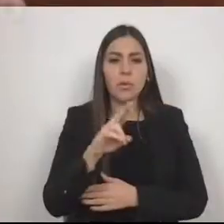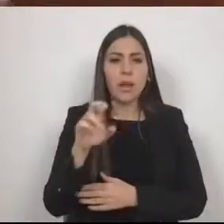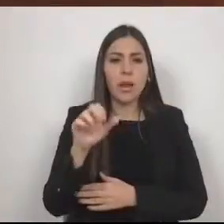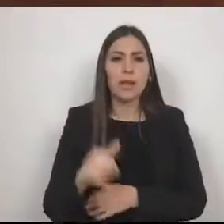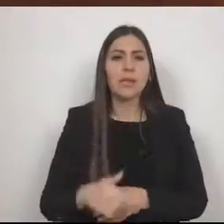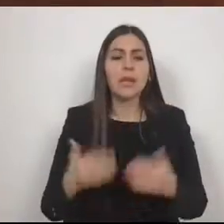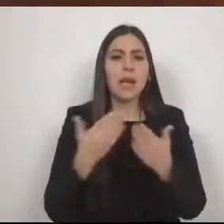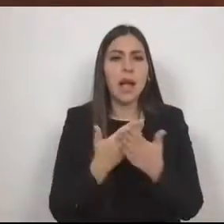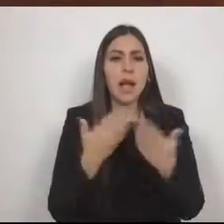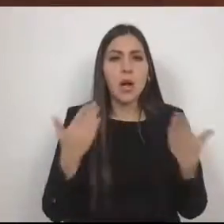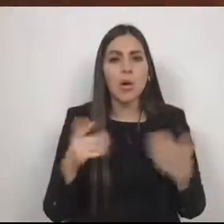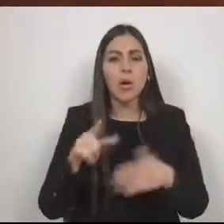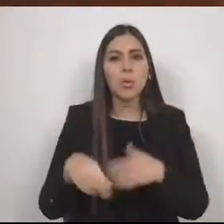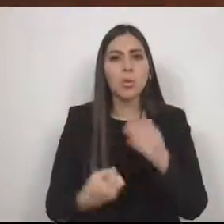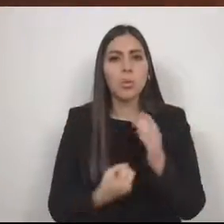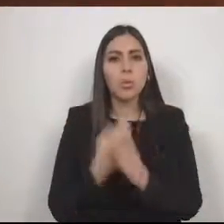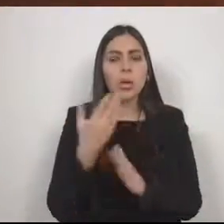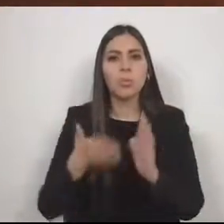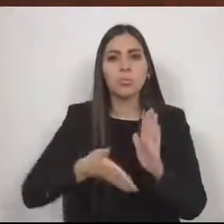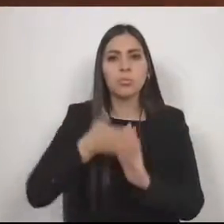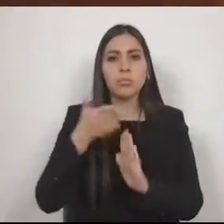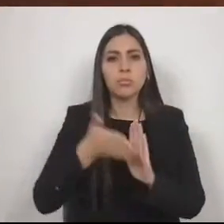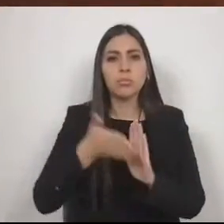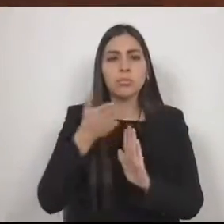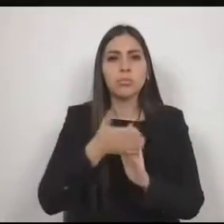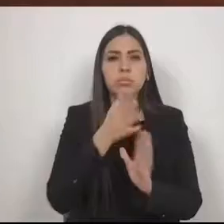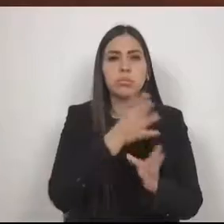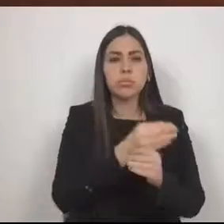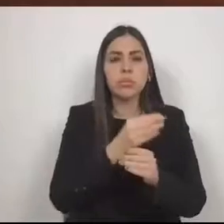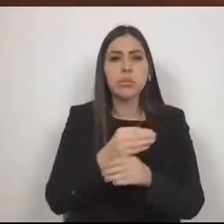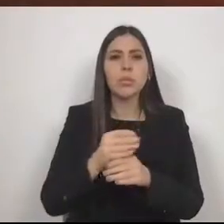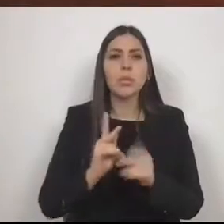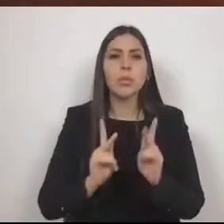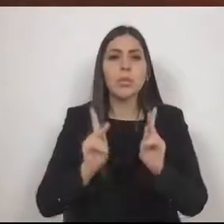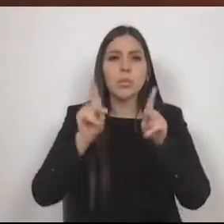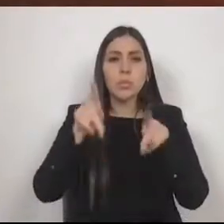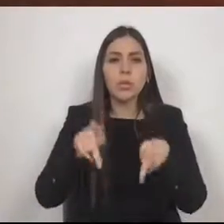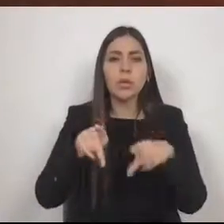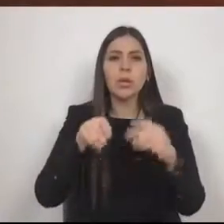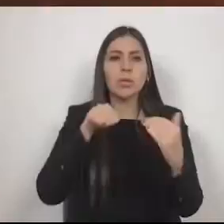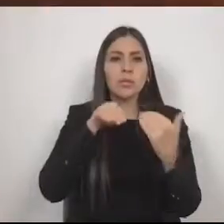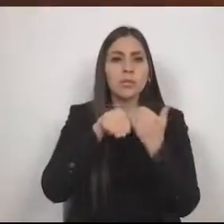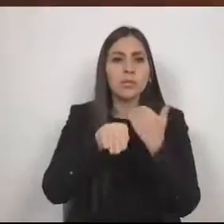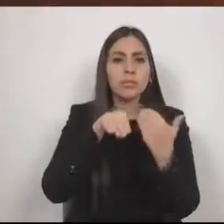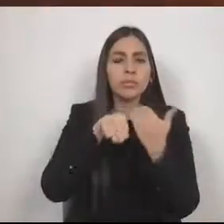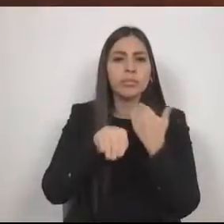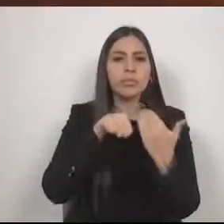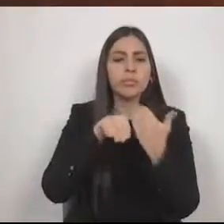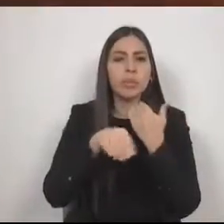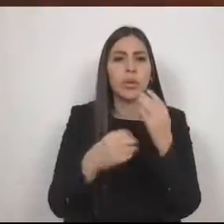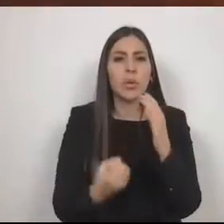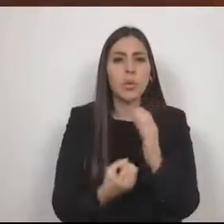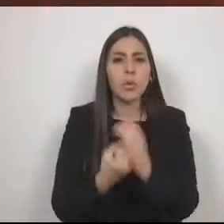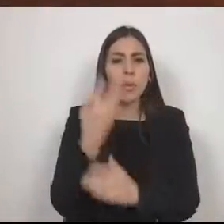están haciendo de los pasos vehiculares, de la autopista nueva,